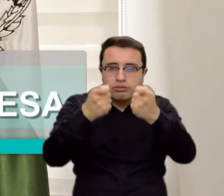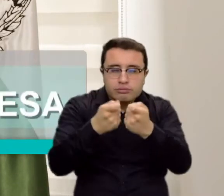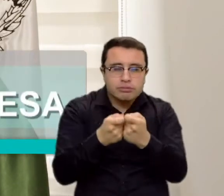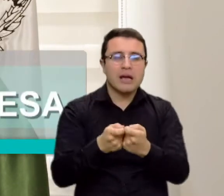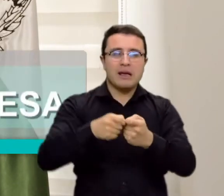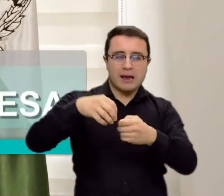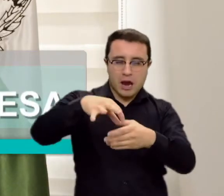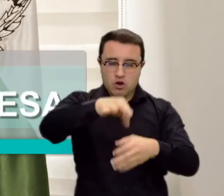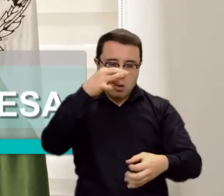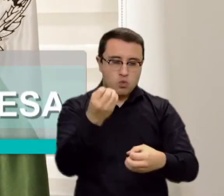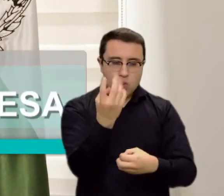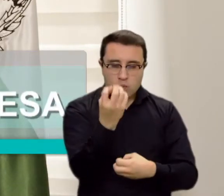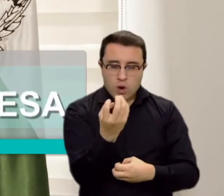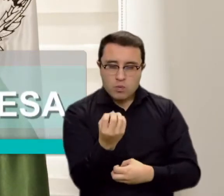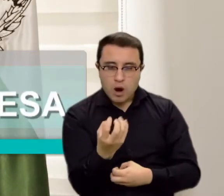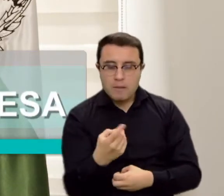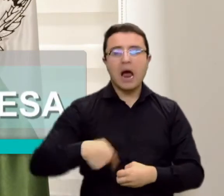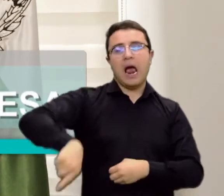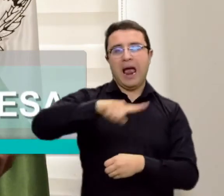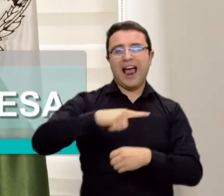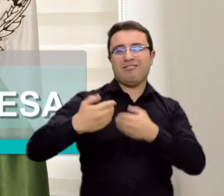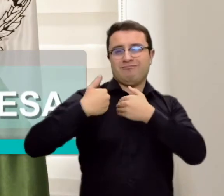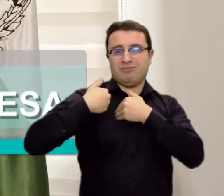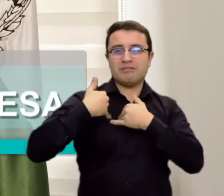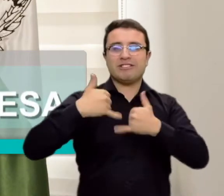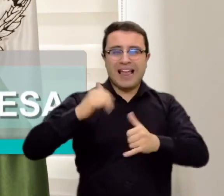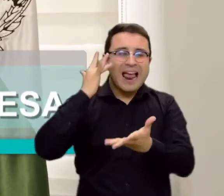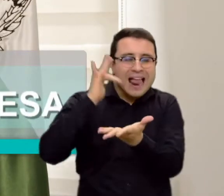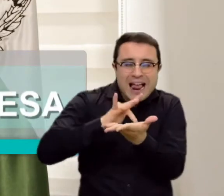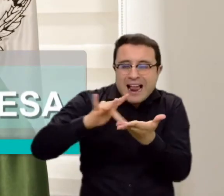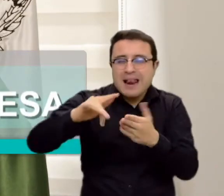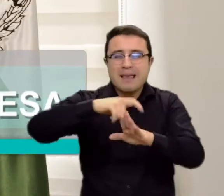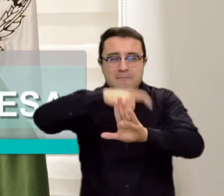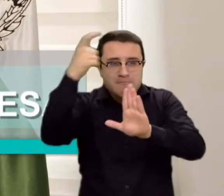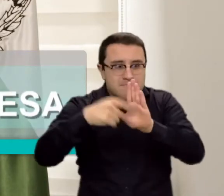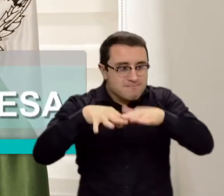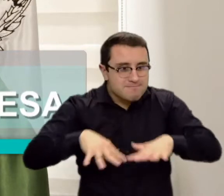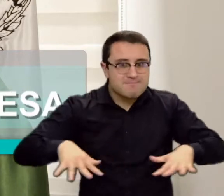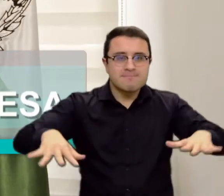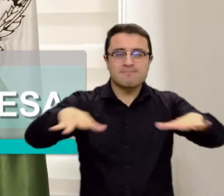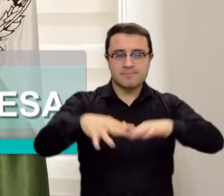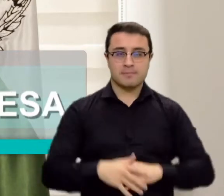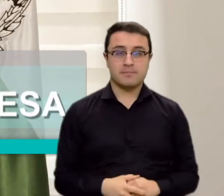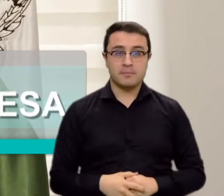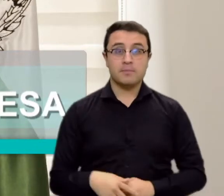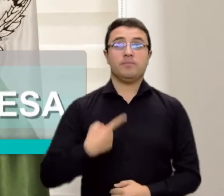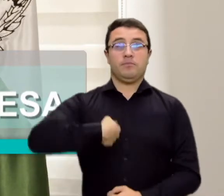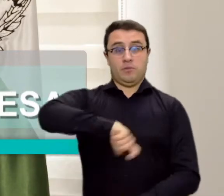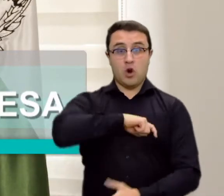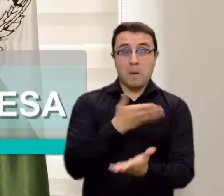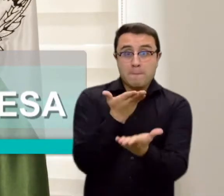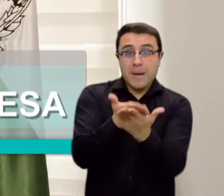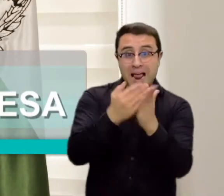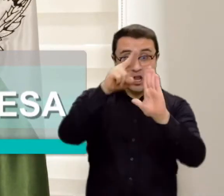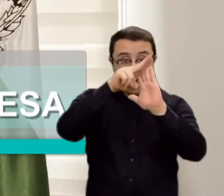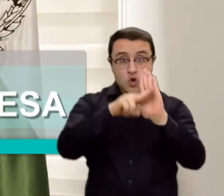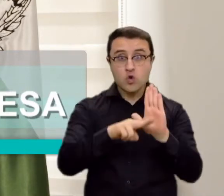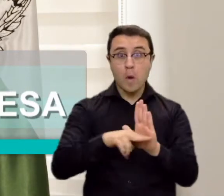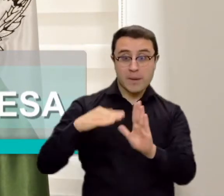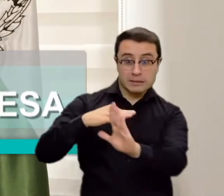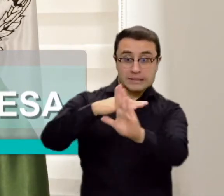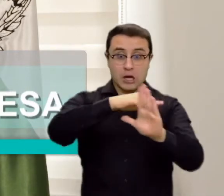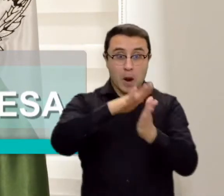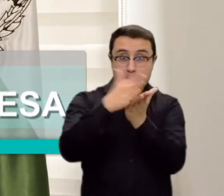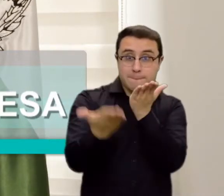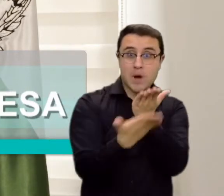protección de bioseguridad y todo va obviamente a estar desinfectado. Nosotros hemos planteado las